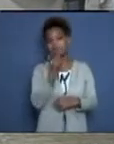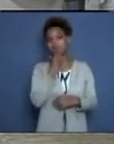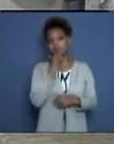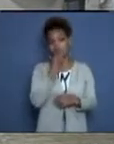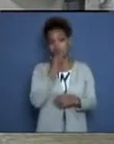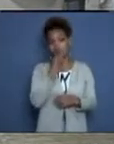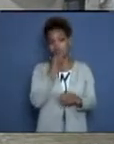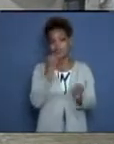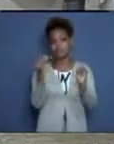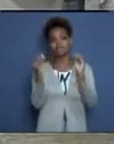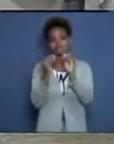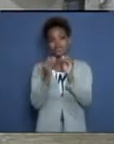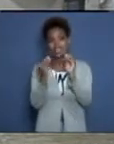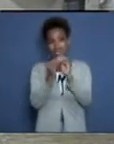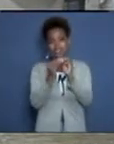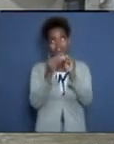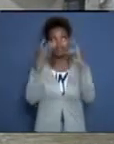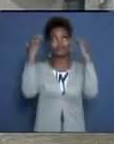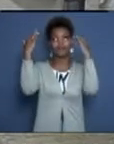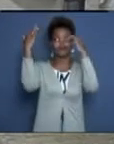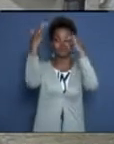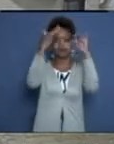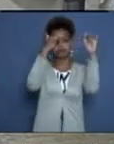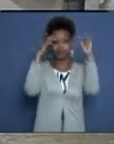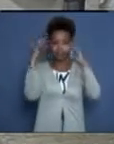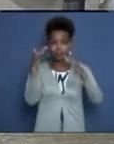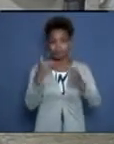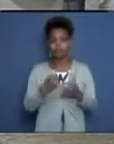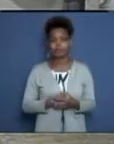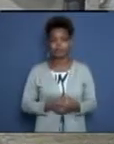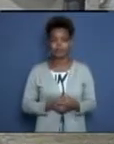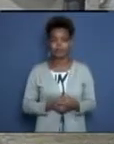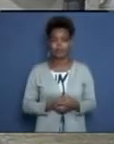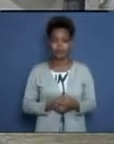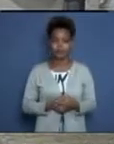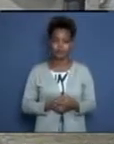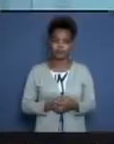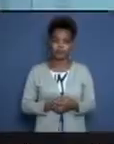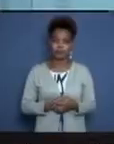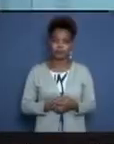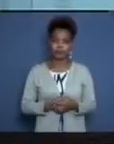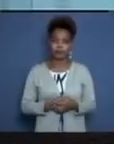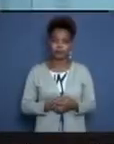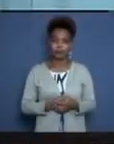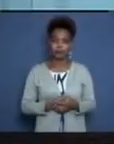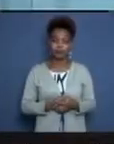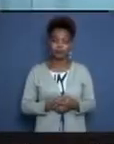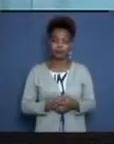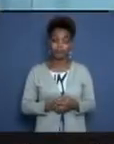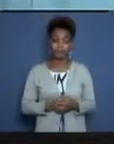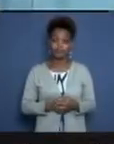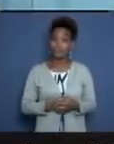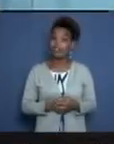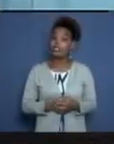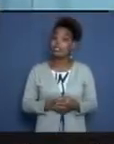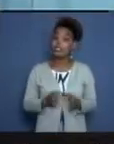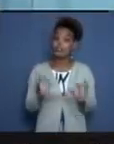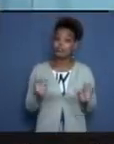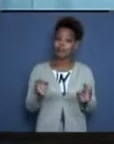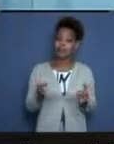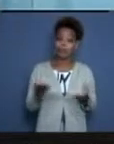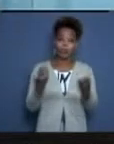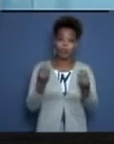mayor permanencia de las partículas en ese ambiente y sí se pudiera contagiar. Bueno, realmente nos están